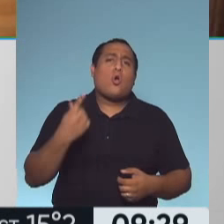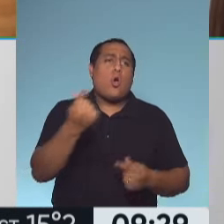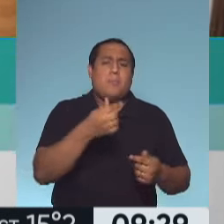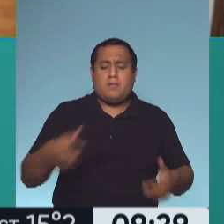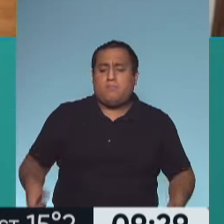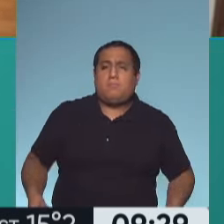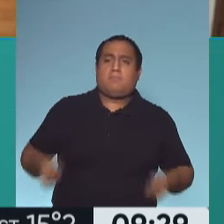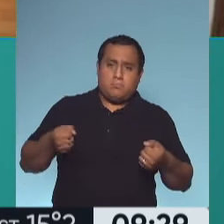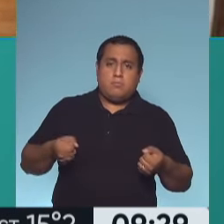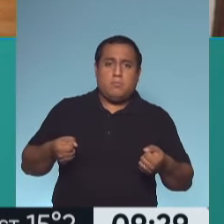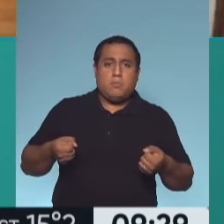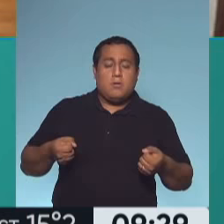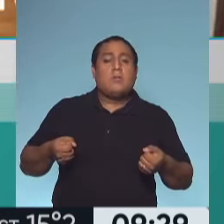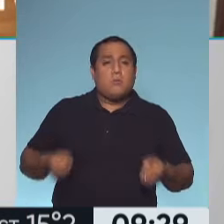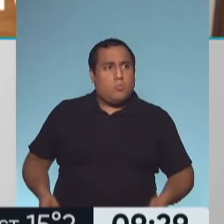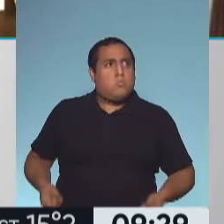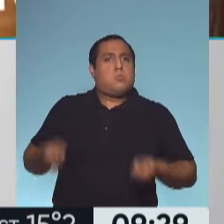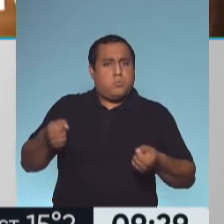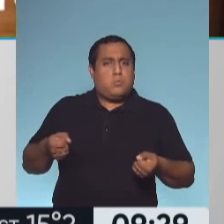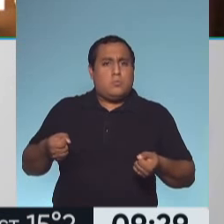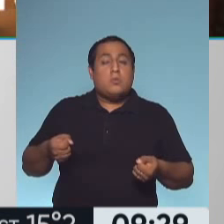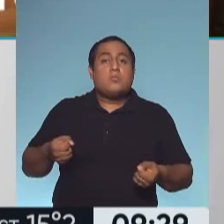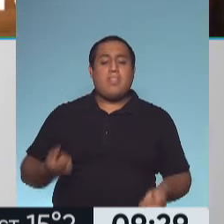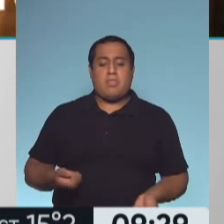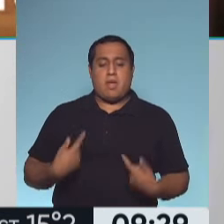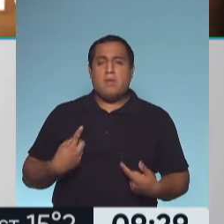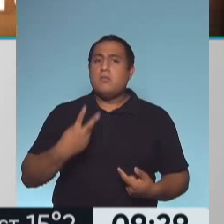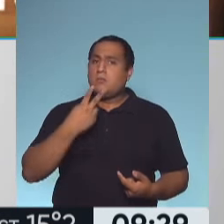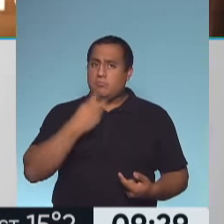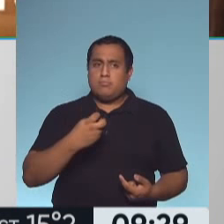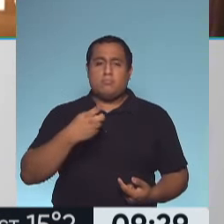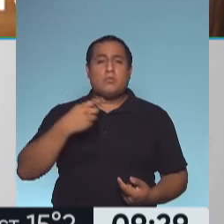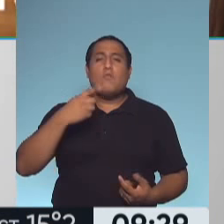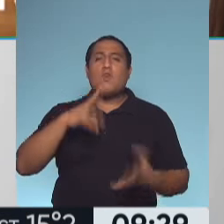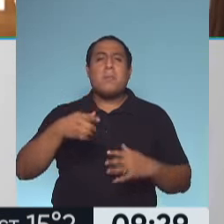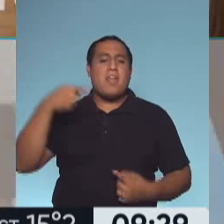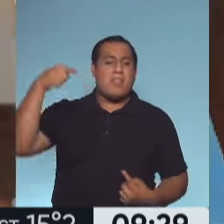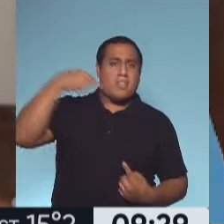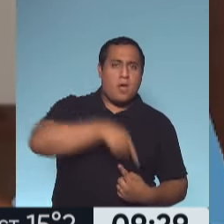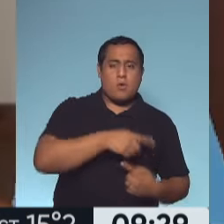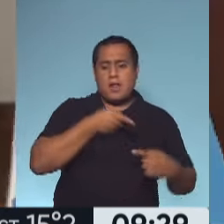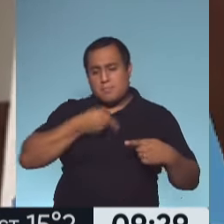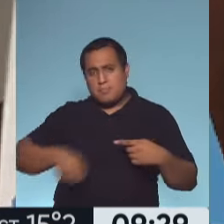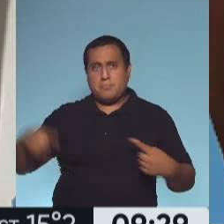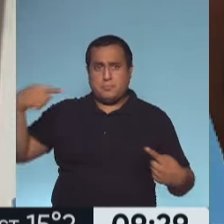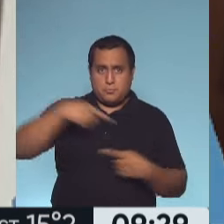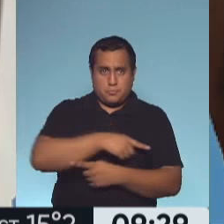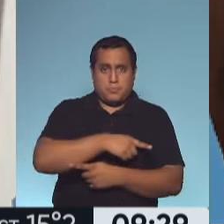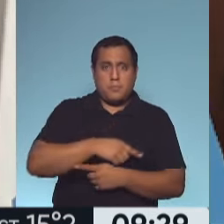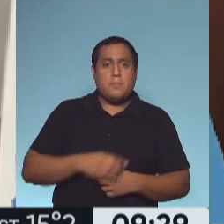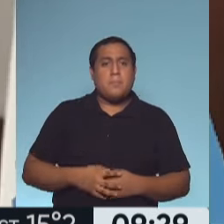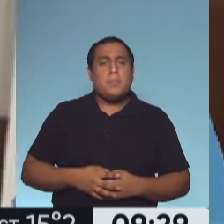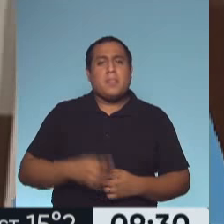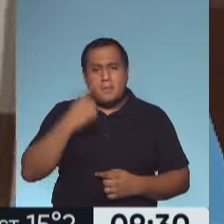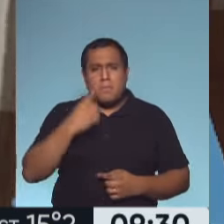las principales autopistas del cuerpo para transferir energía son diagonales y cruzadas. Muy claro. Ahora, ahí decía con pivote, me